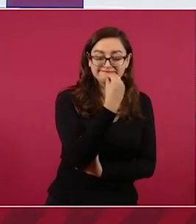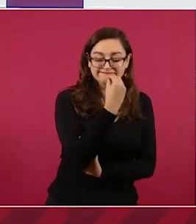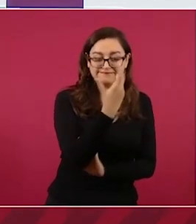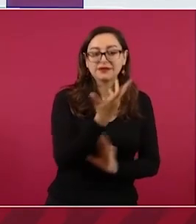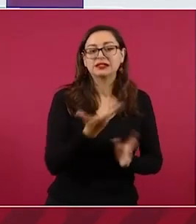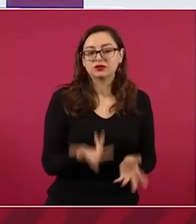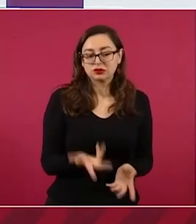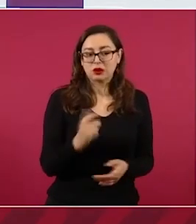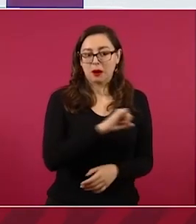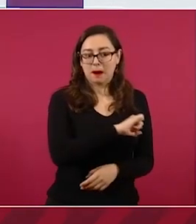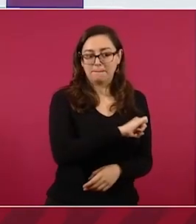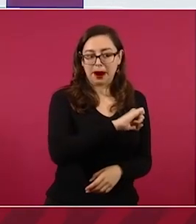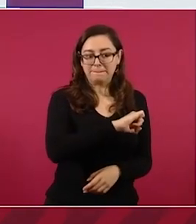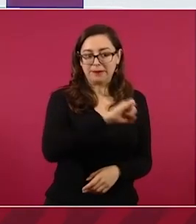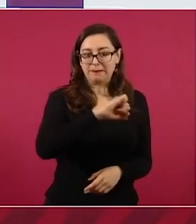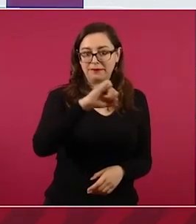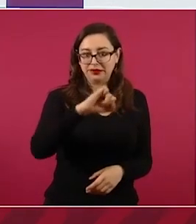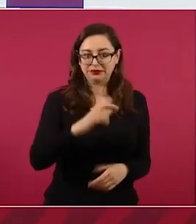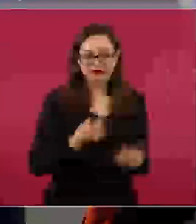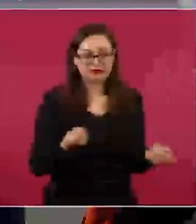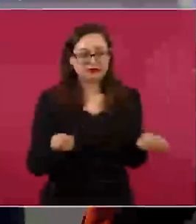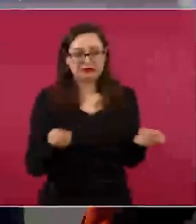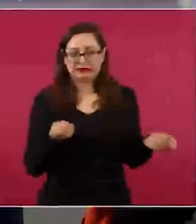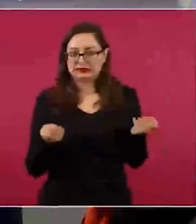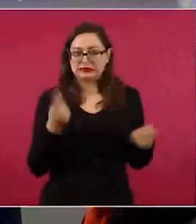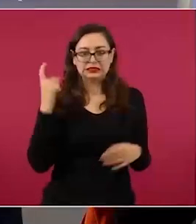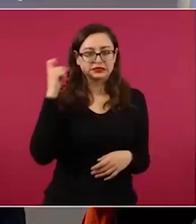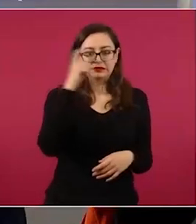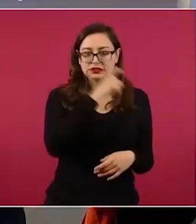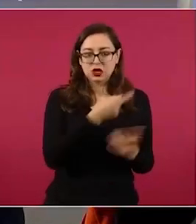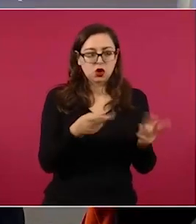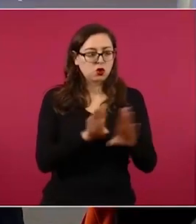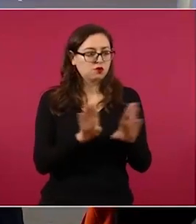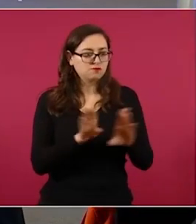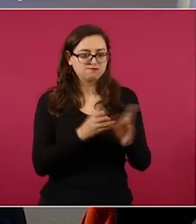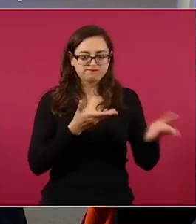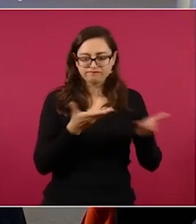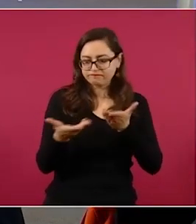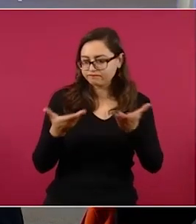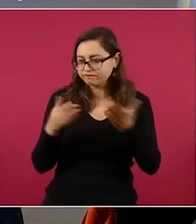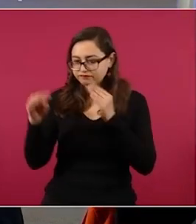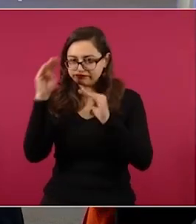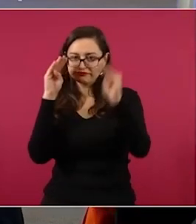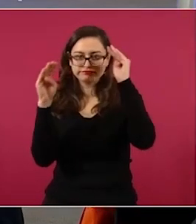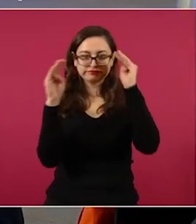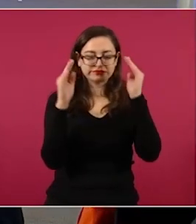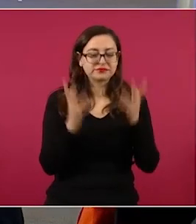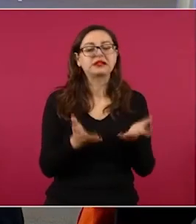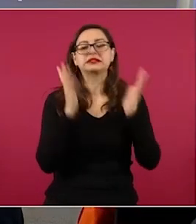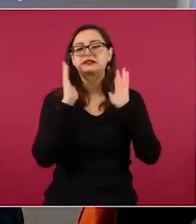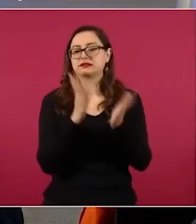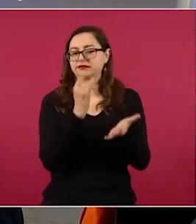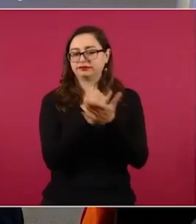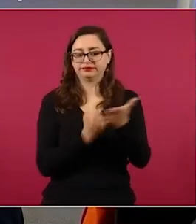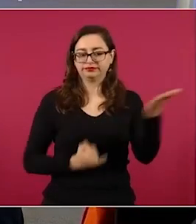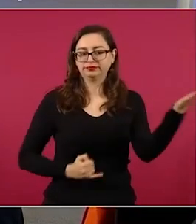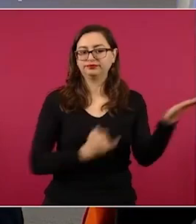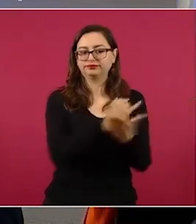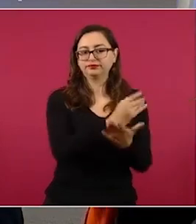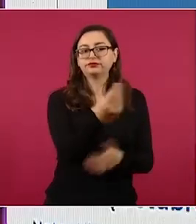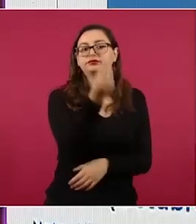Tenemos ya una canasta básica de 29 productos,